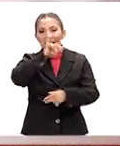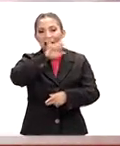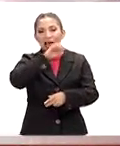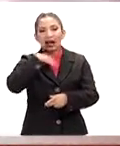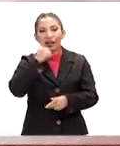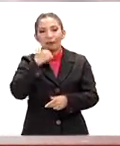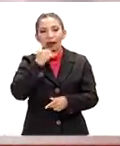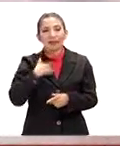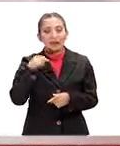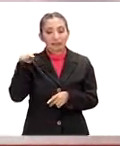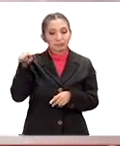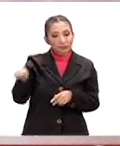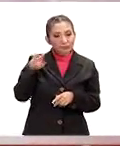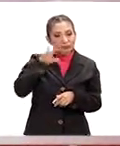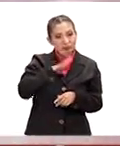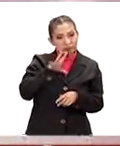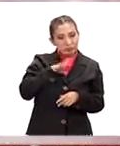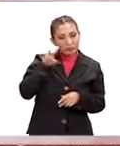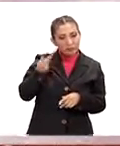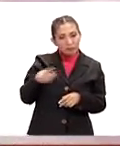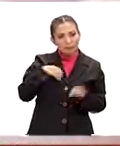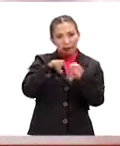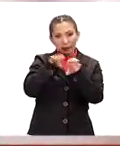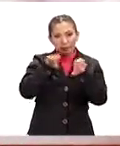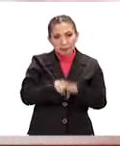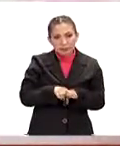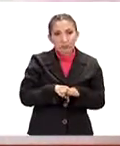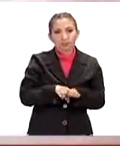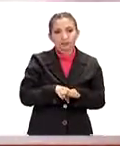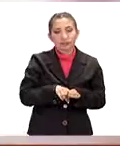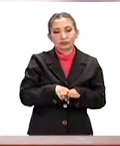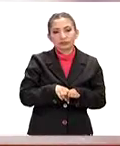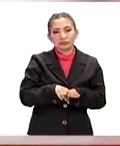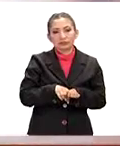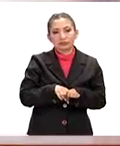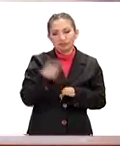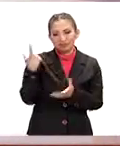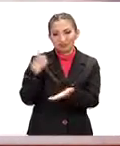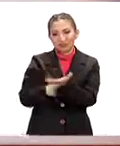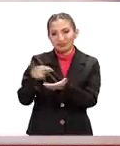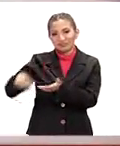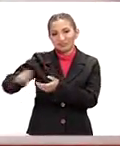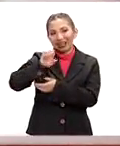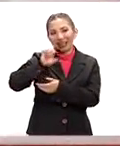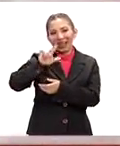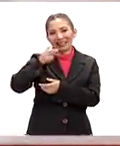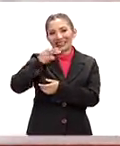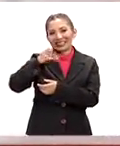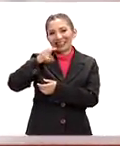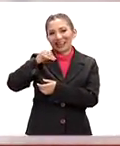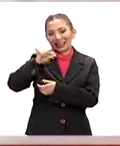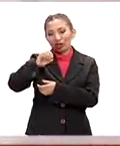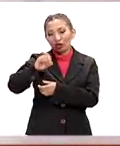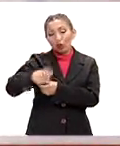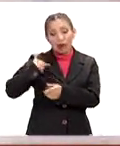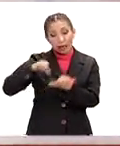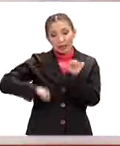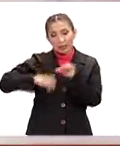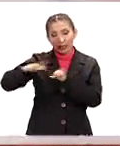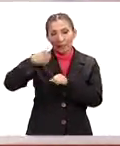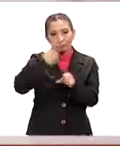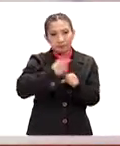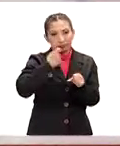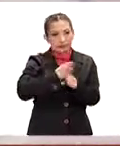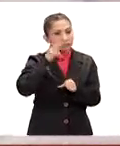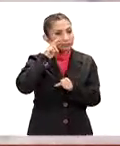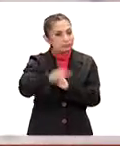alemana, donde, pues, ahí está el equipo de, pues, obviamente, el Chicharito, que va a tener actividad. Pero bueno, primero